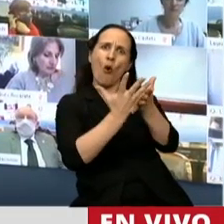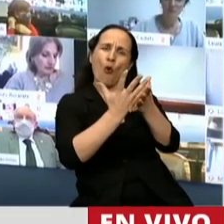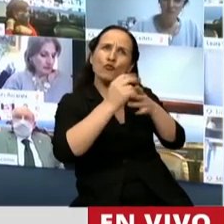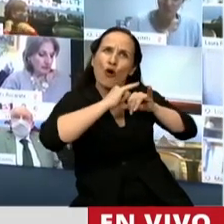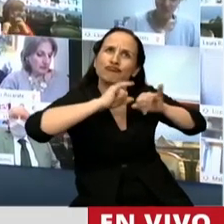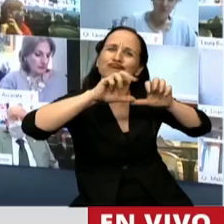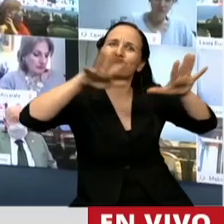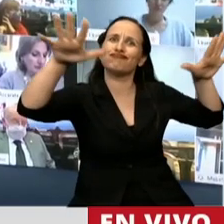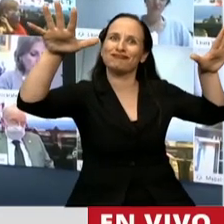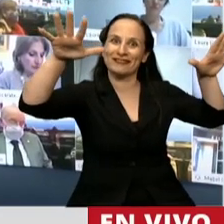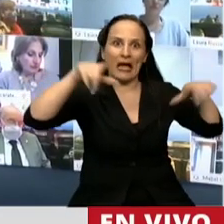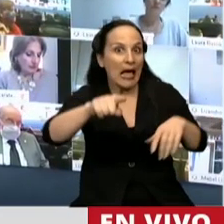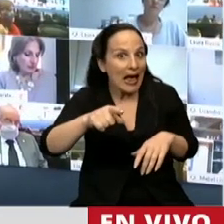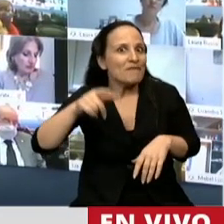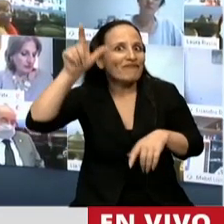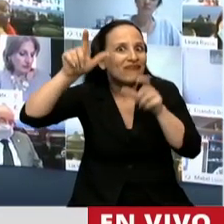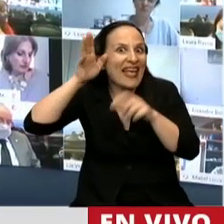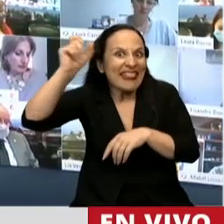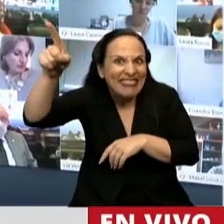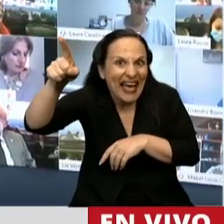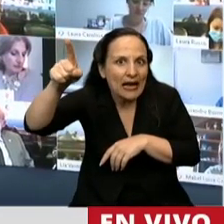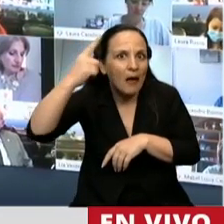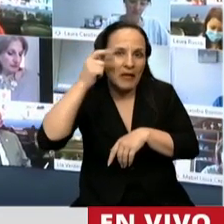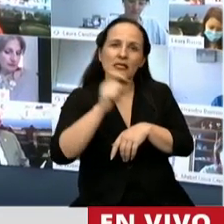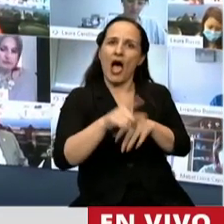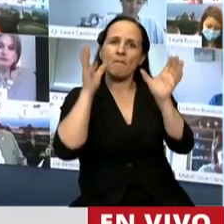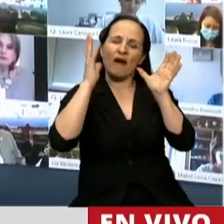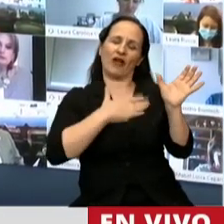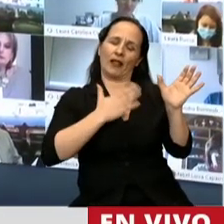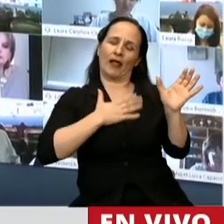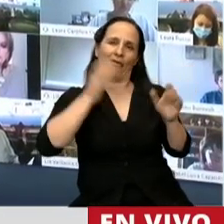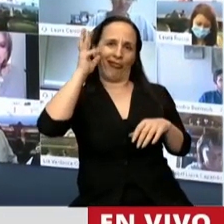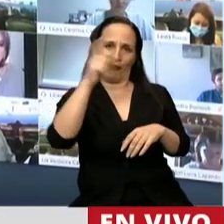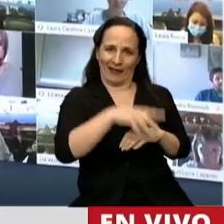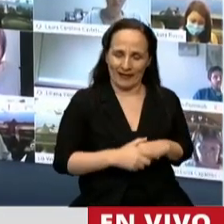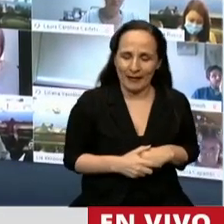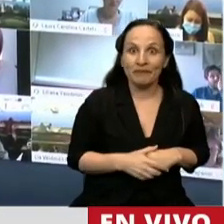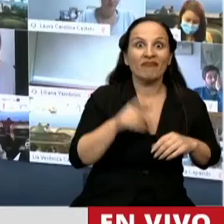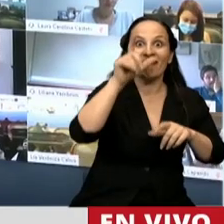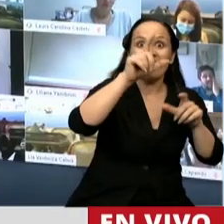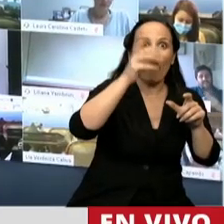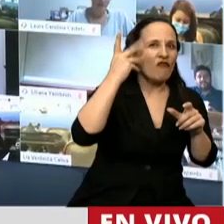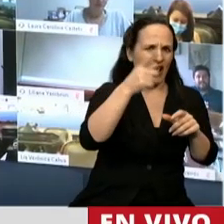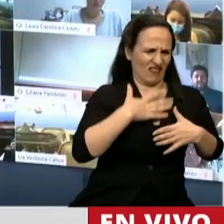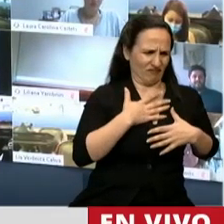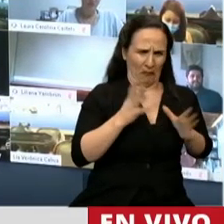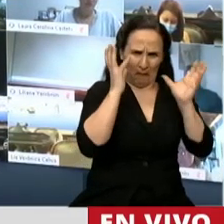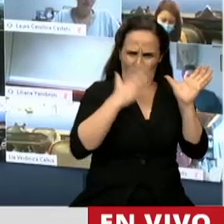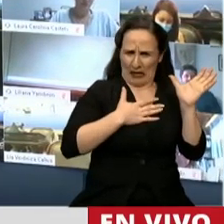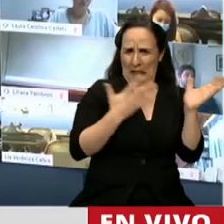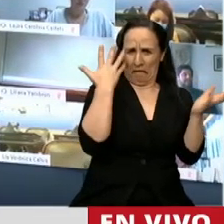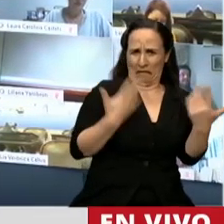de Mafalda es que los italianos creen que es italiana. Los franceses la sienten propia.